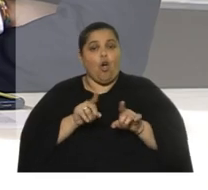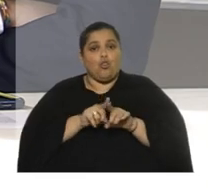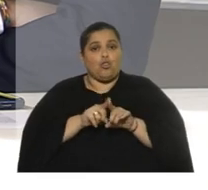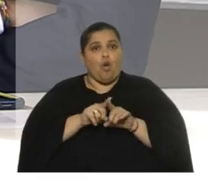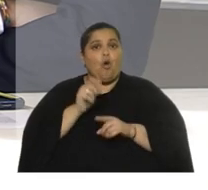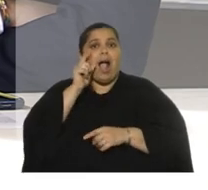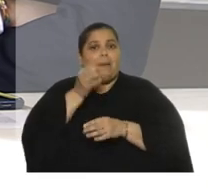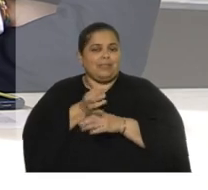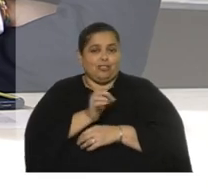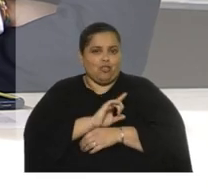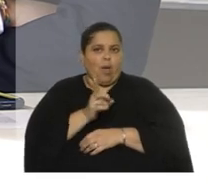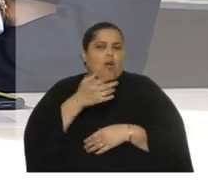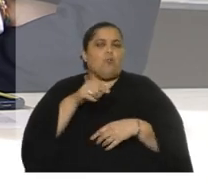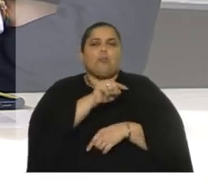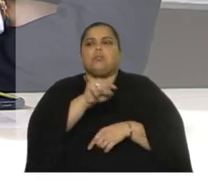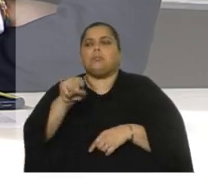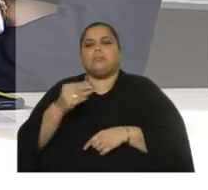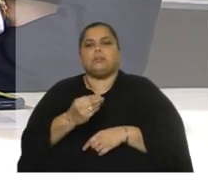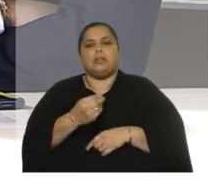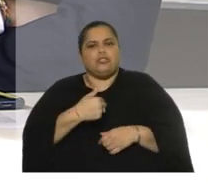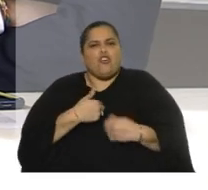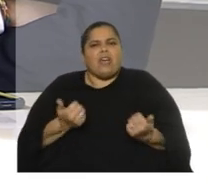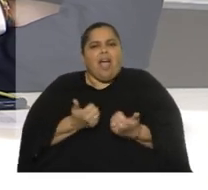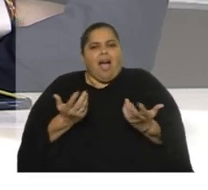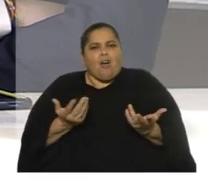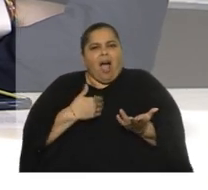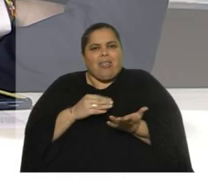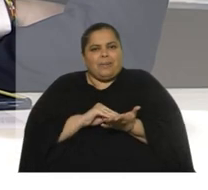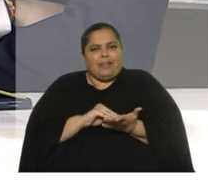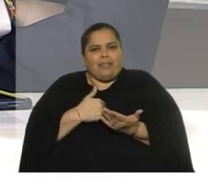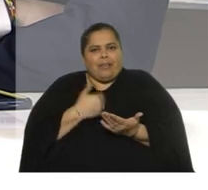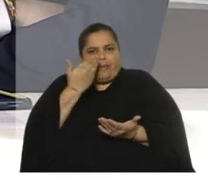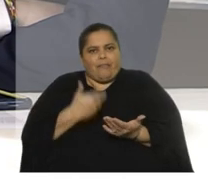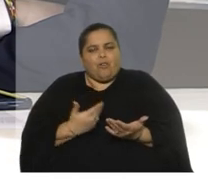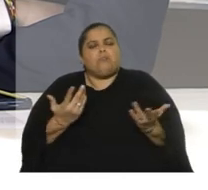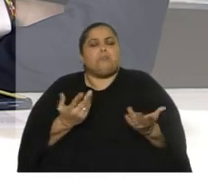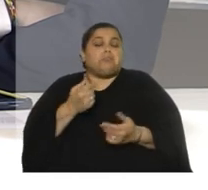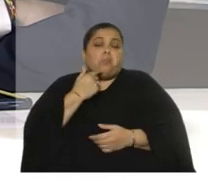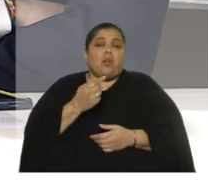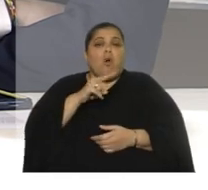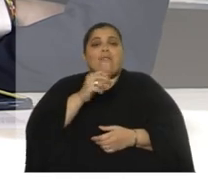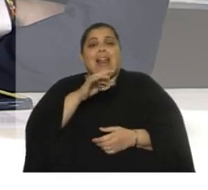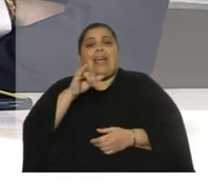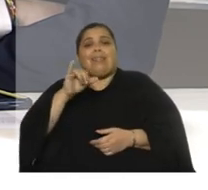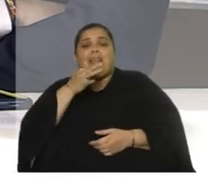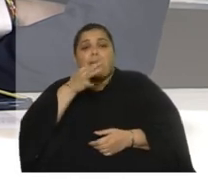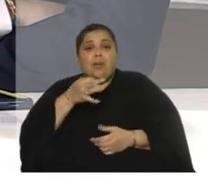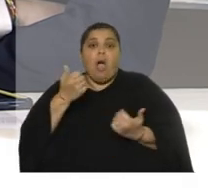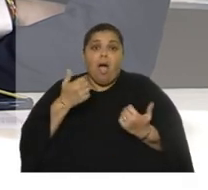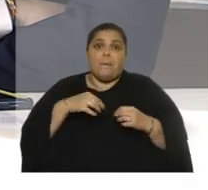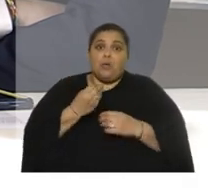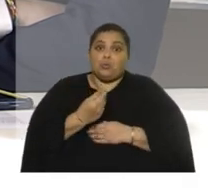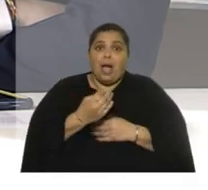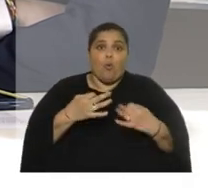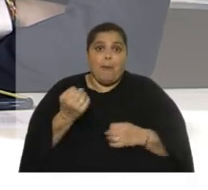capacitación, y yo le dije, ¿yo qué hago con un cargo administrativo? Y Esteban me dijo, bueno, pero es un cargo importante, nosotros